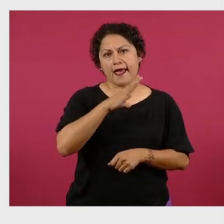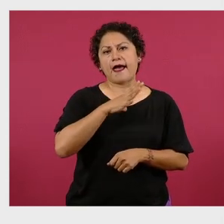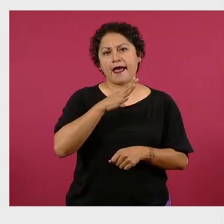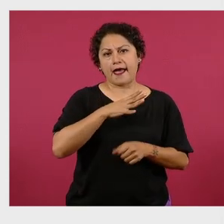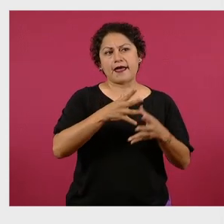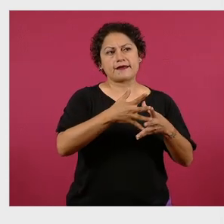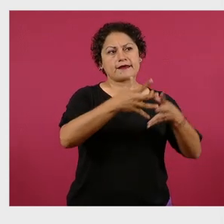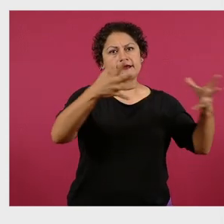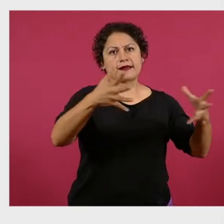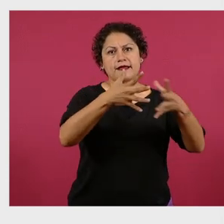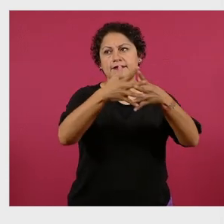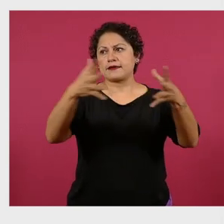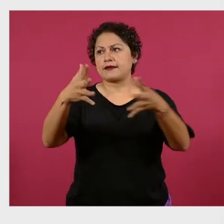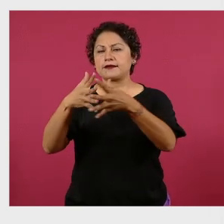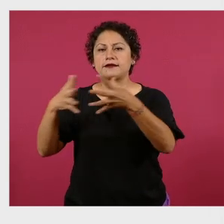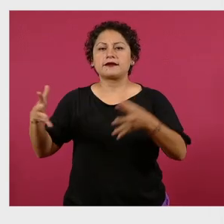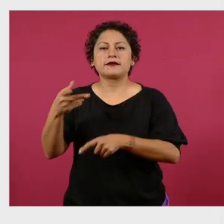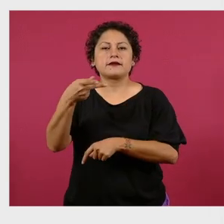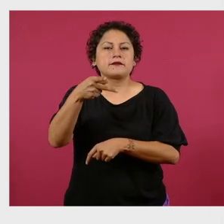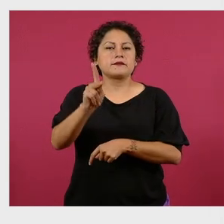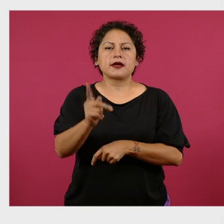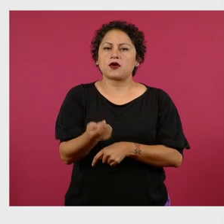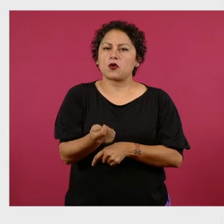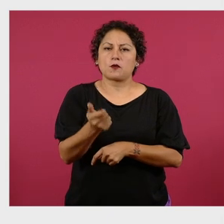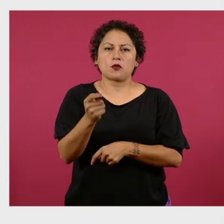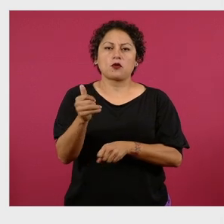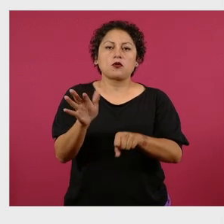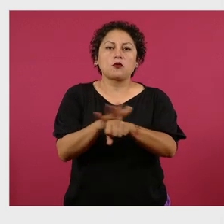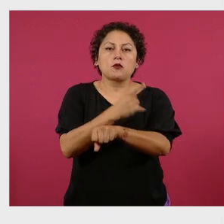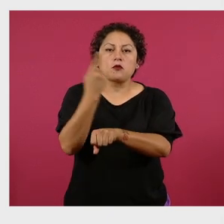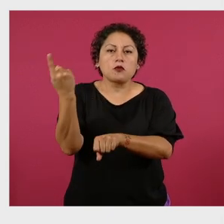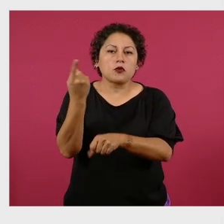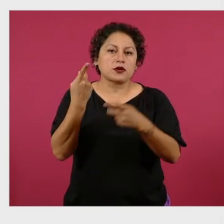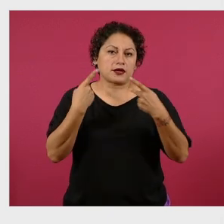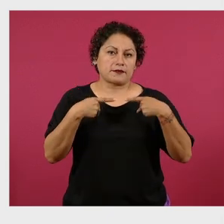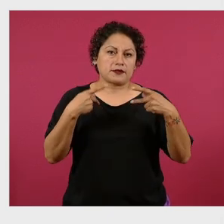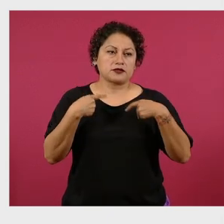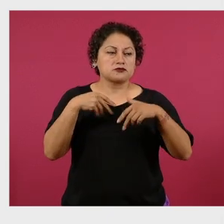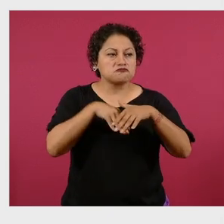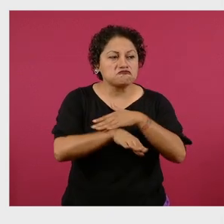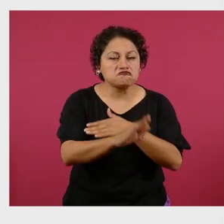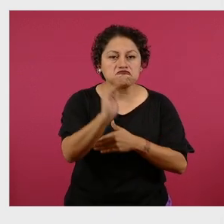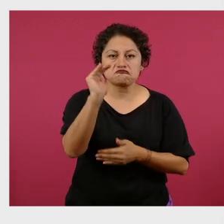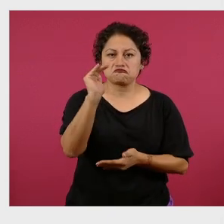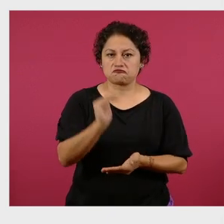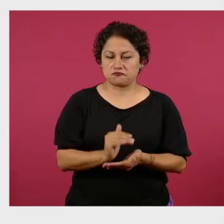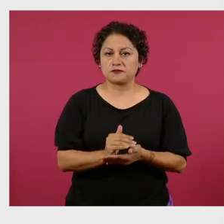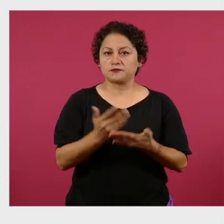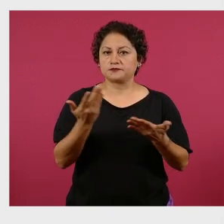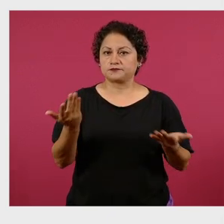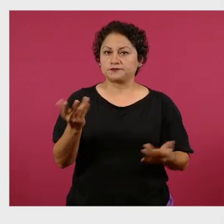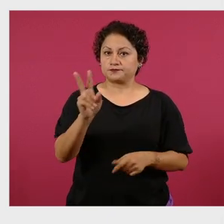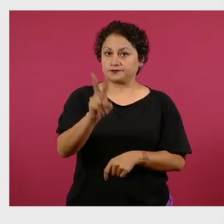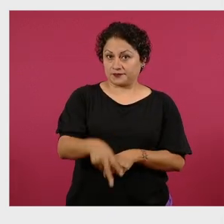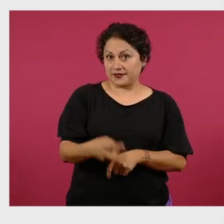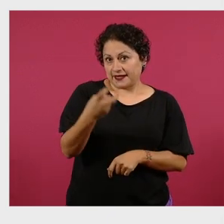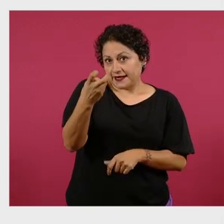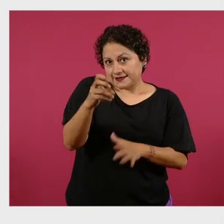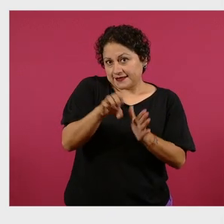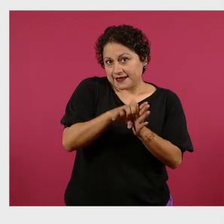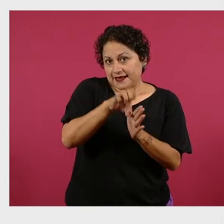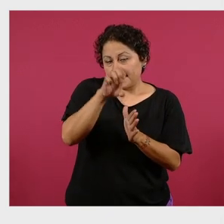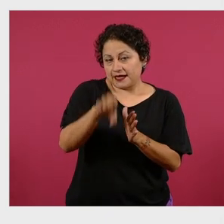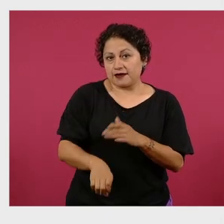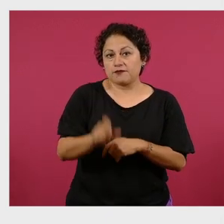son muy pocos considerando el tamaño de la población. Era en donde se puede demostrar más esta idea